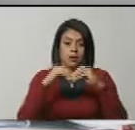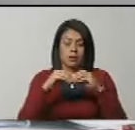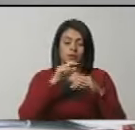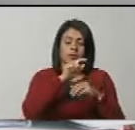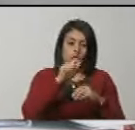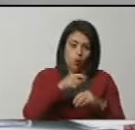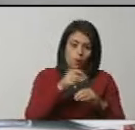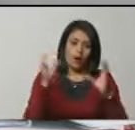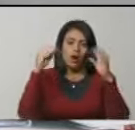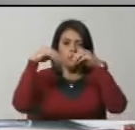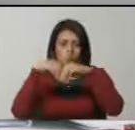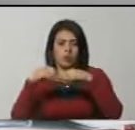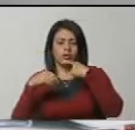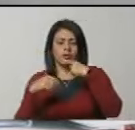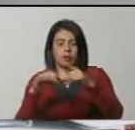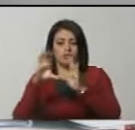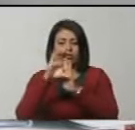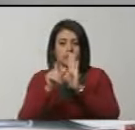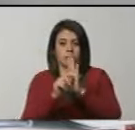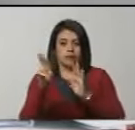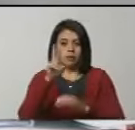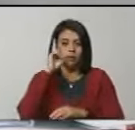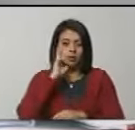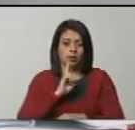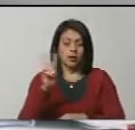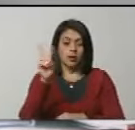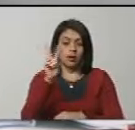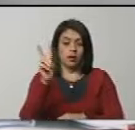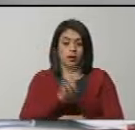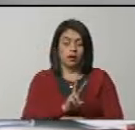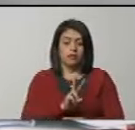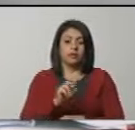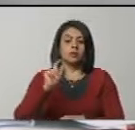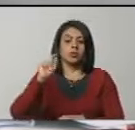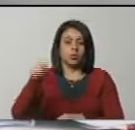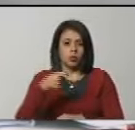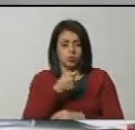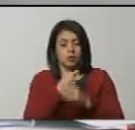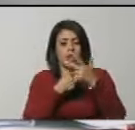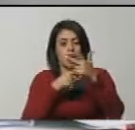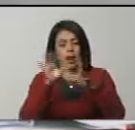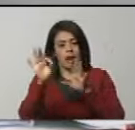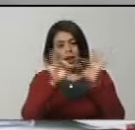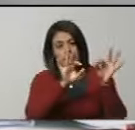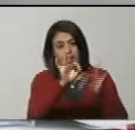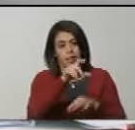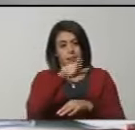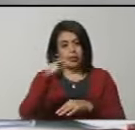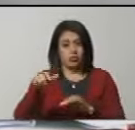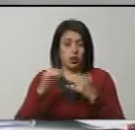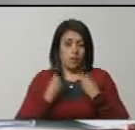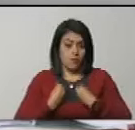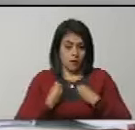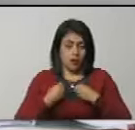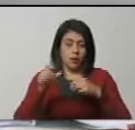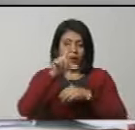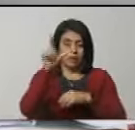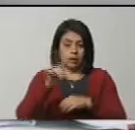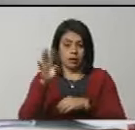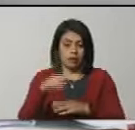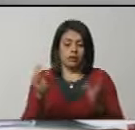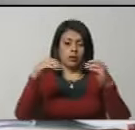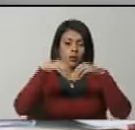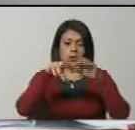de acuerdo a lo establecido en la Constitución de la República Bolivariana de Venezuela, que será elegida por los habitantes de esa entidad federal, de